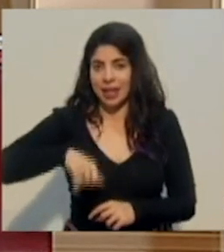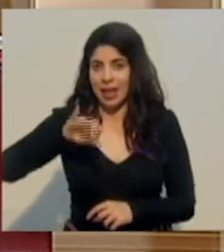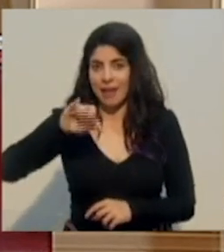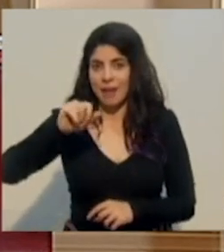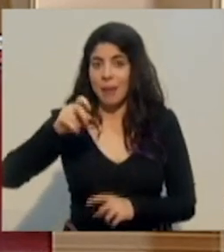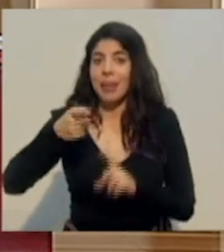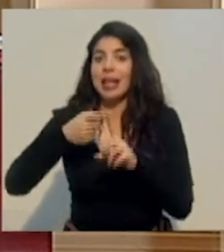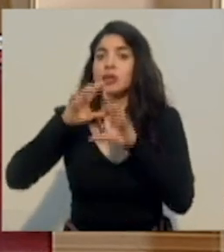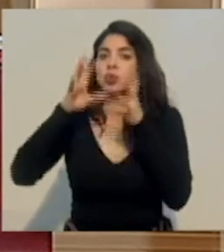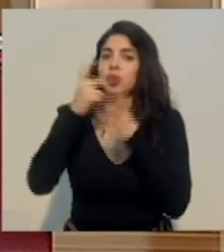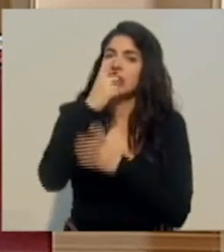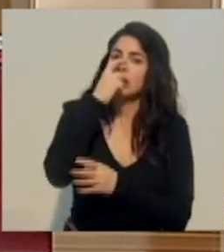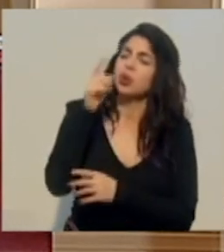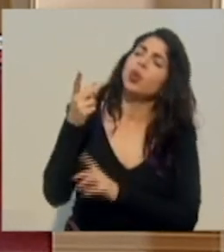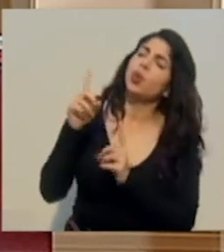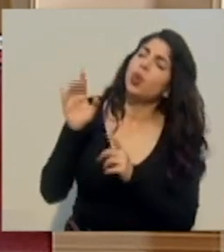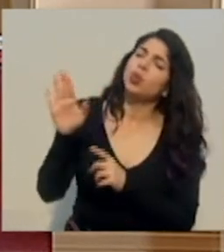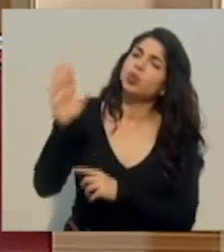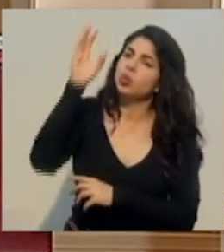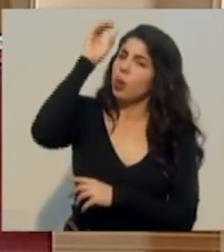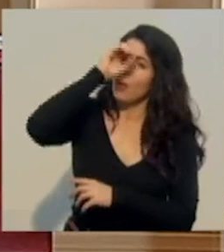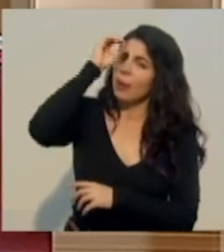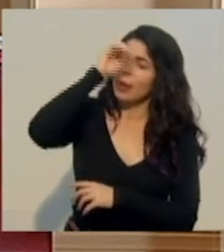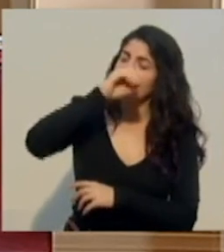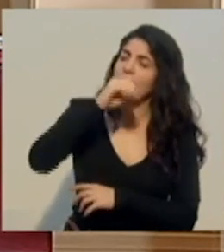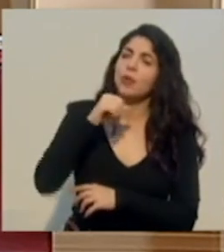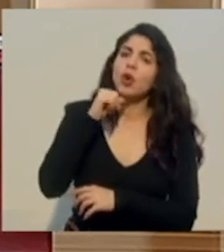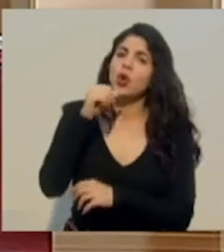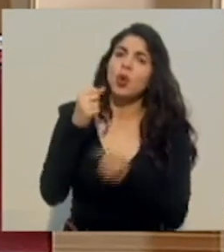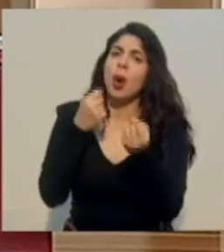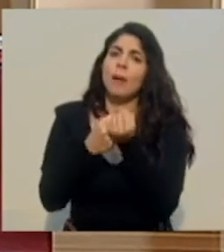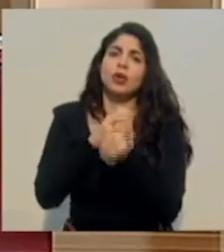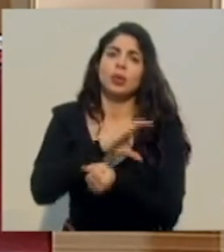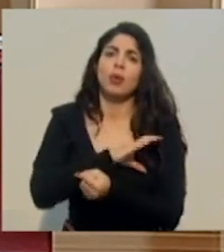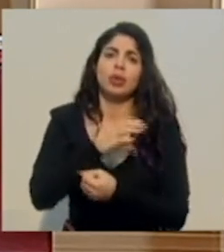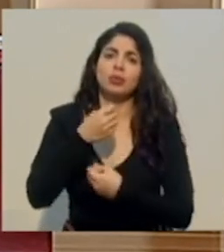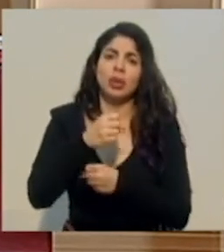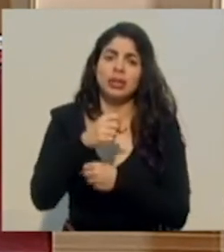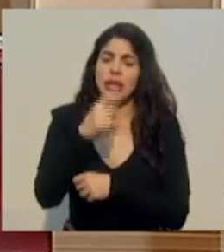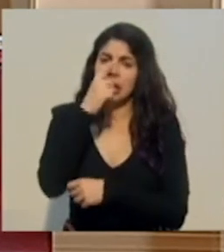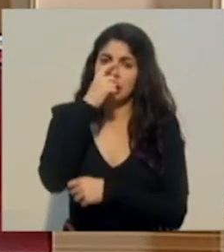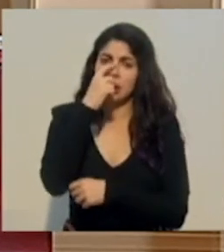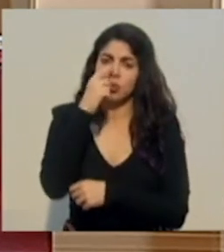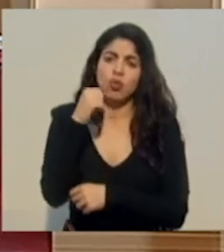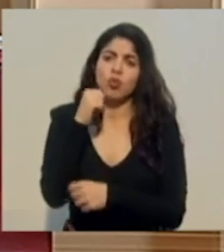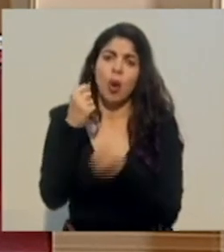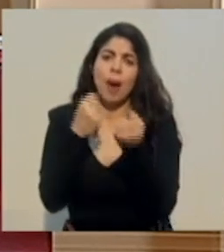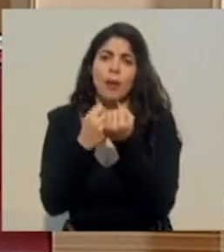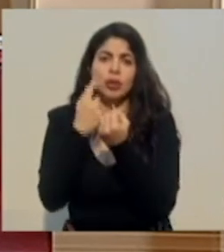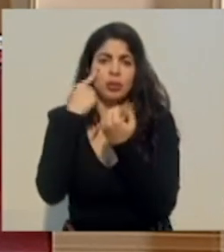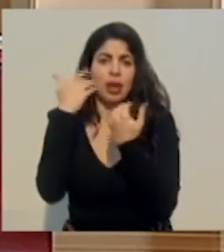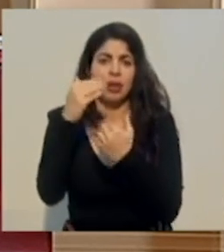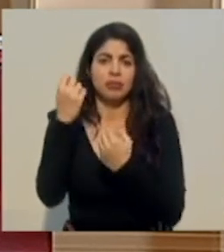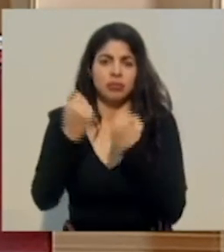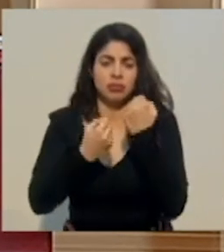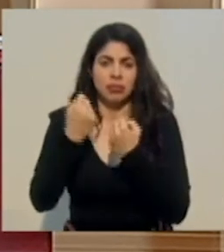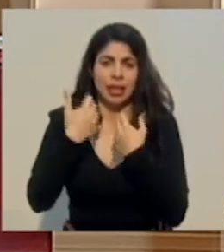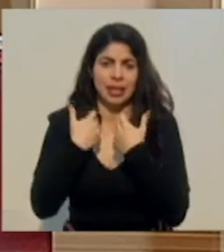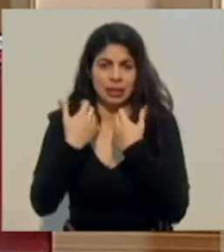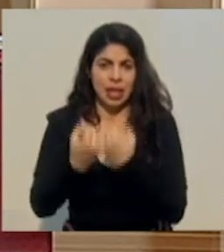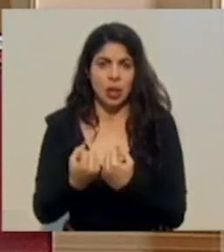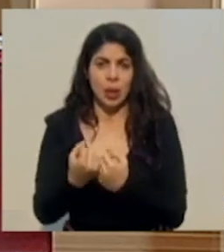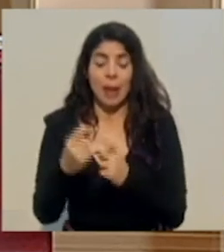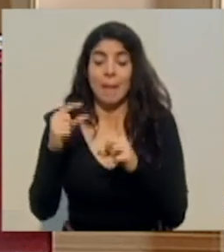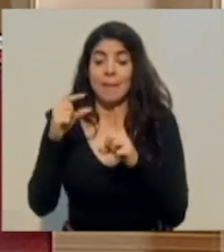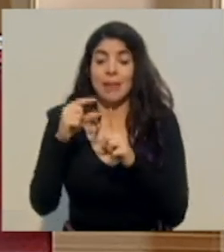de Mundo Escazú. ¿Qué opinión le merece el no apoyo de la Policía Municipal de Escazú a la restricción vehicular sanitaria? Y las